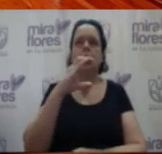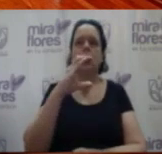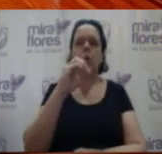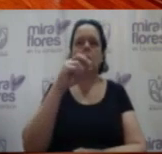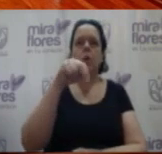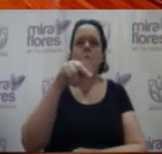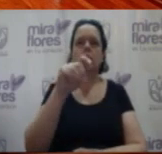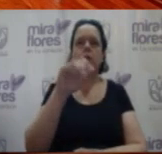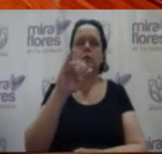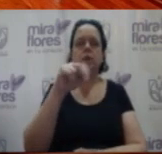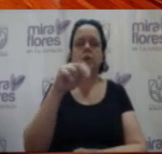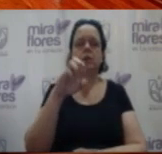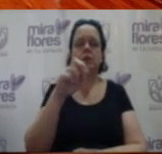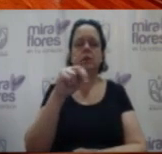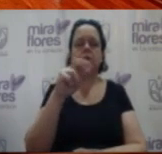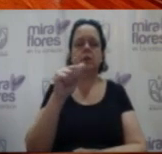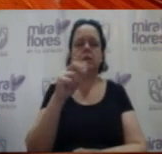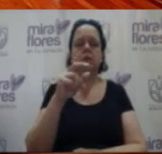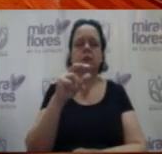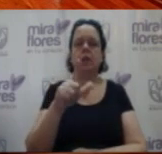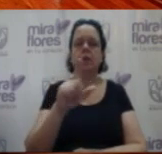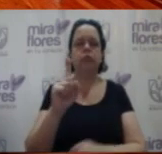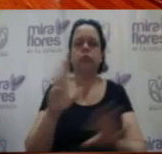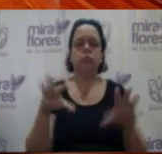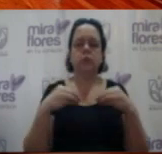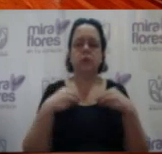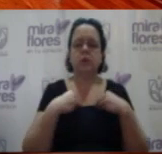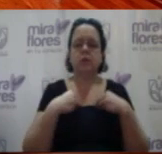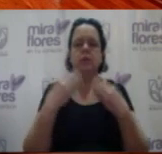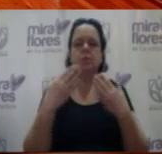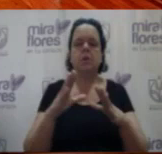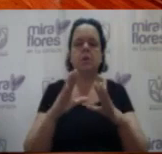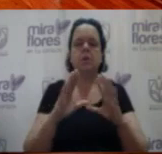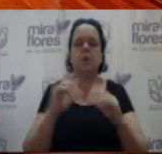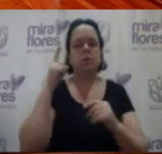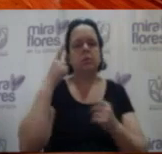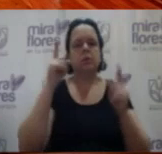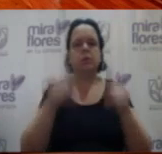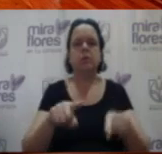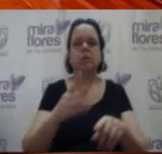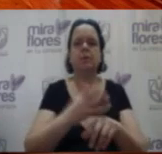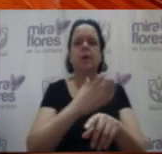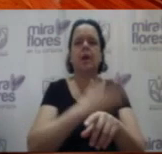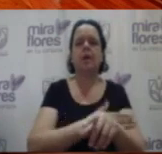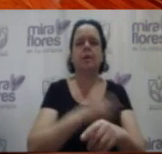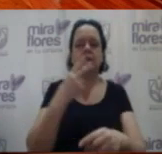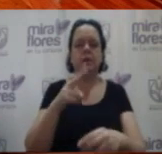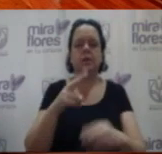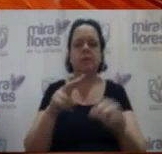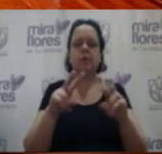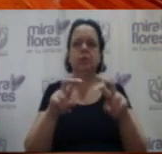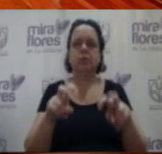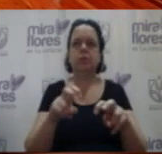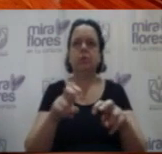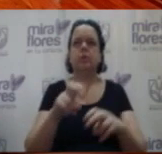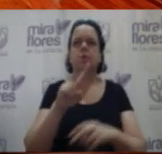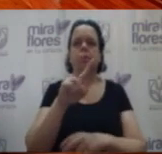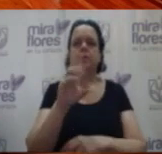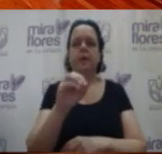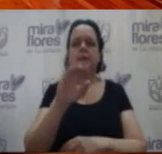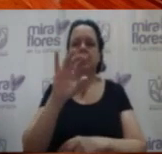improcedente, conforme con las consideraciones expuestas en el presente acuerdo y de conformidad con lo previsto en la ordenanza 2086.